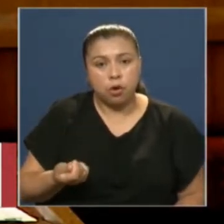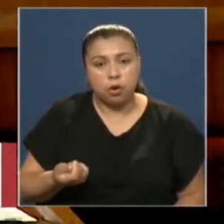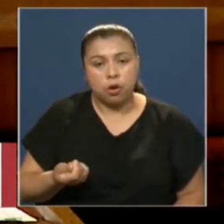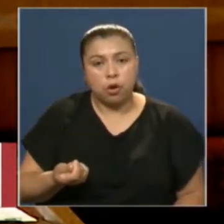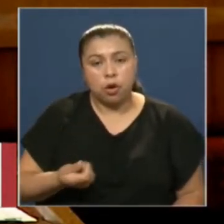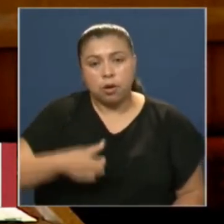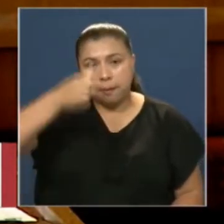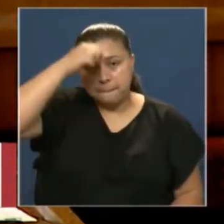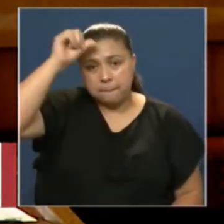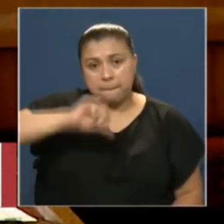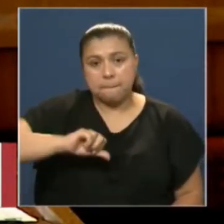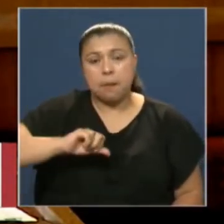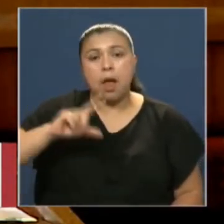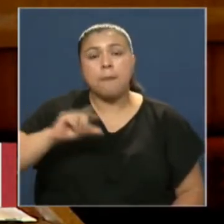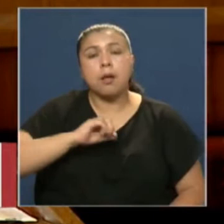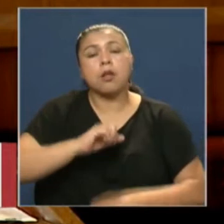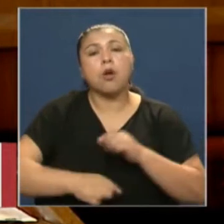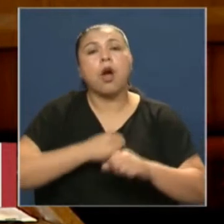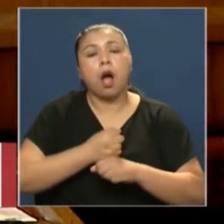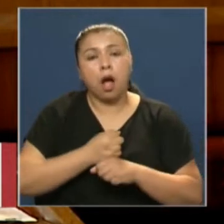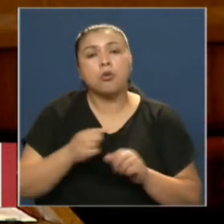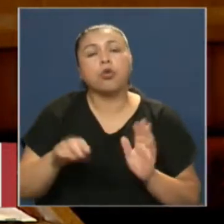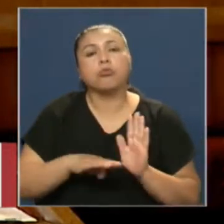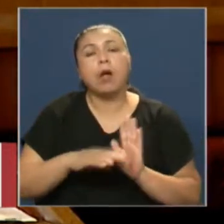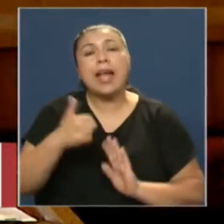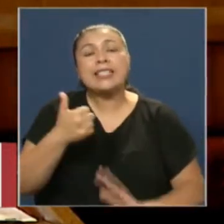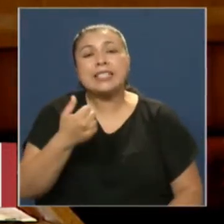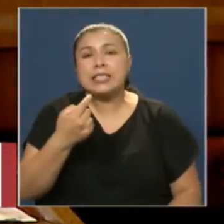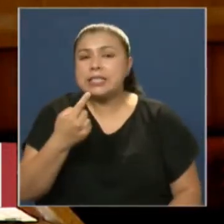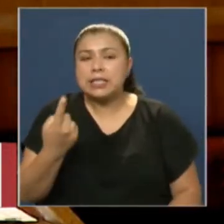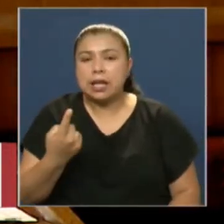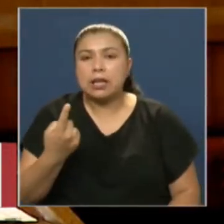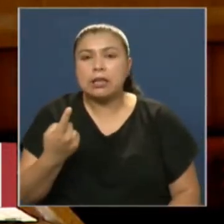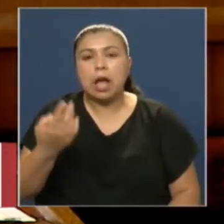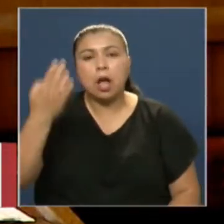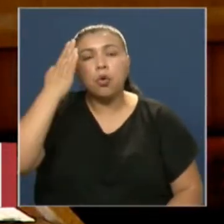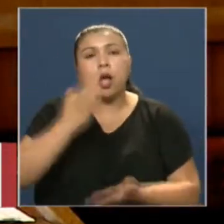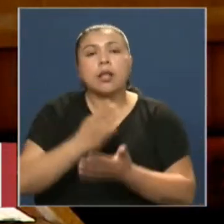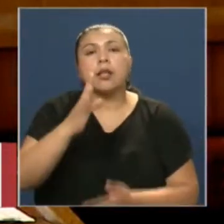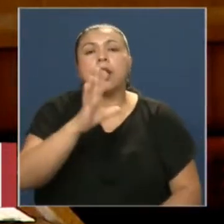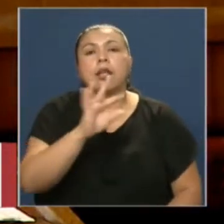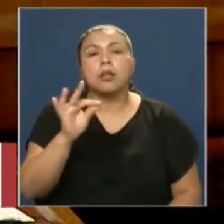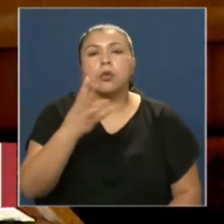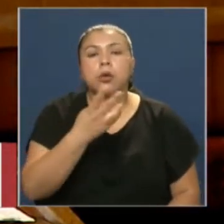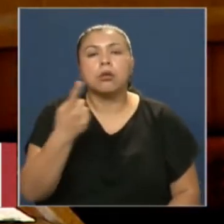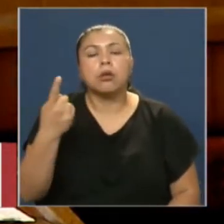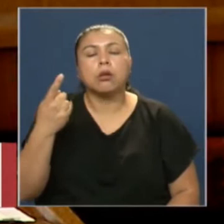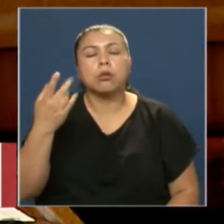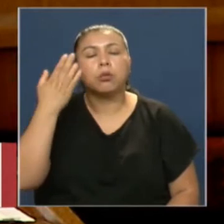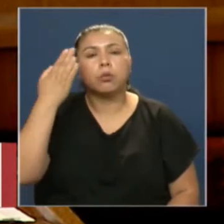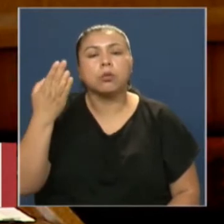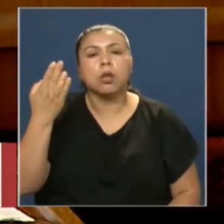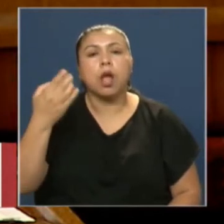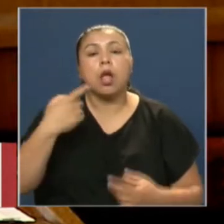penas de presidio menor en su grado mínimo que van de 61 a 540 días para quienes levanten barricadas y